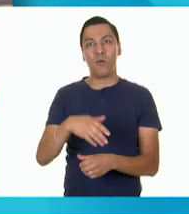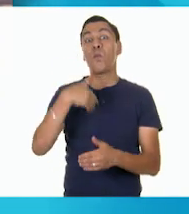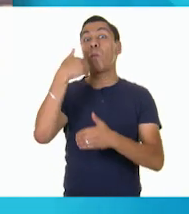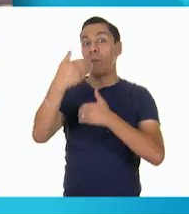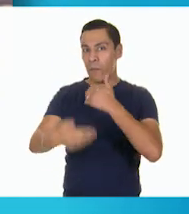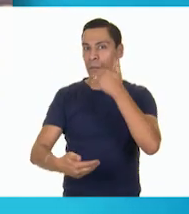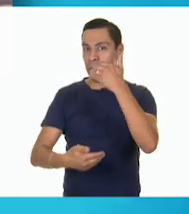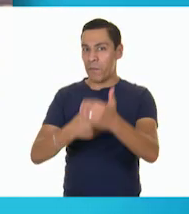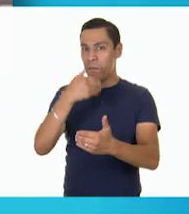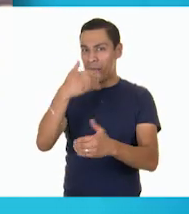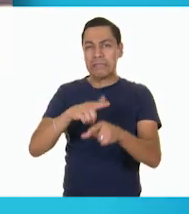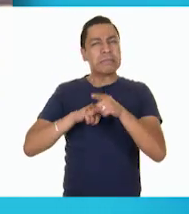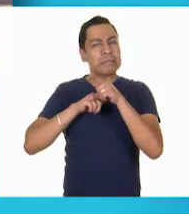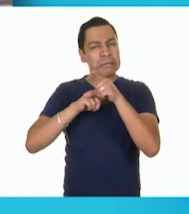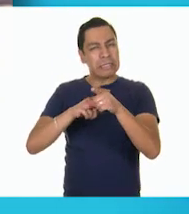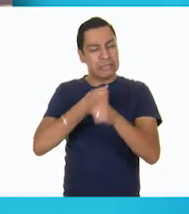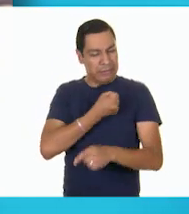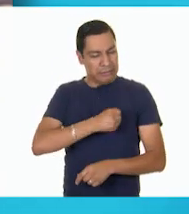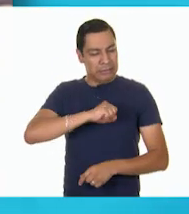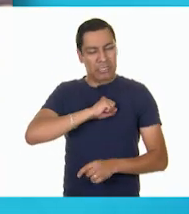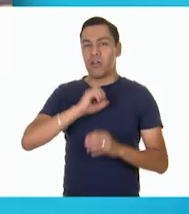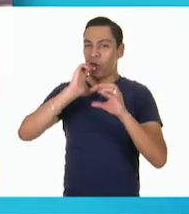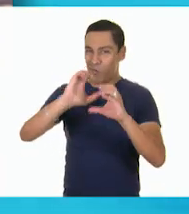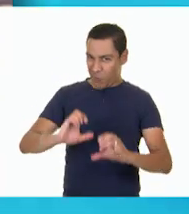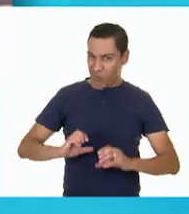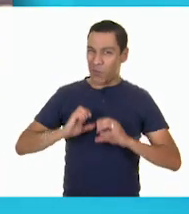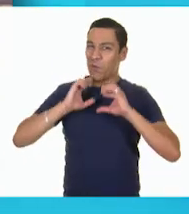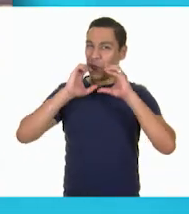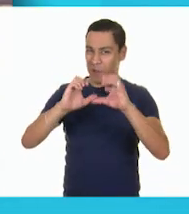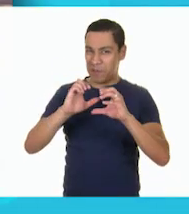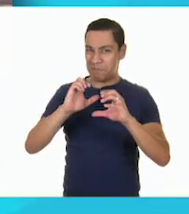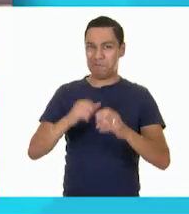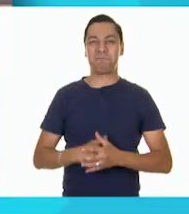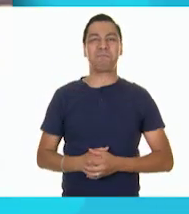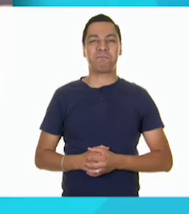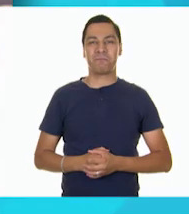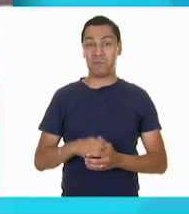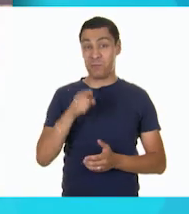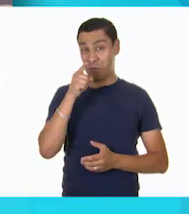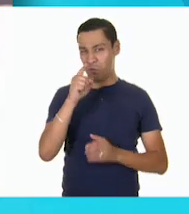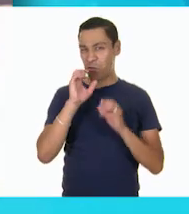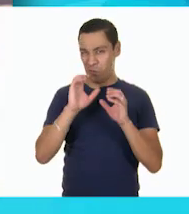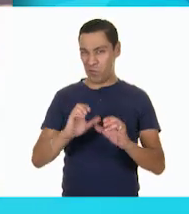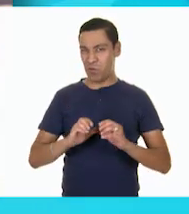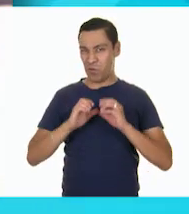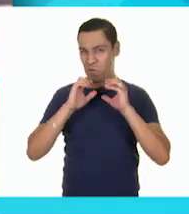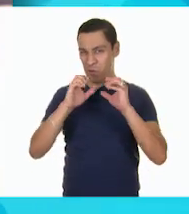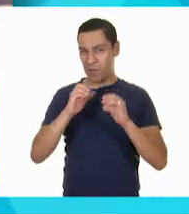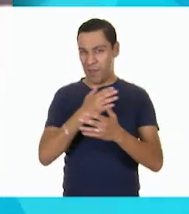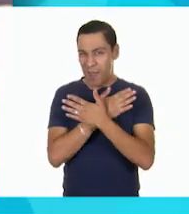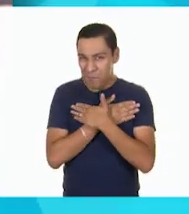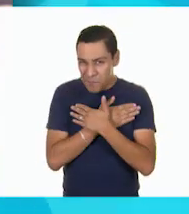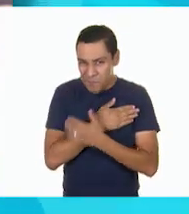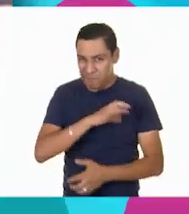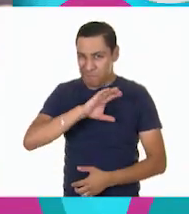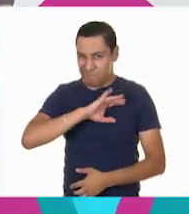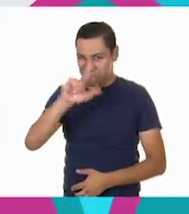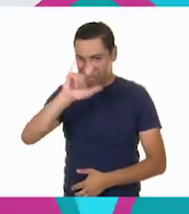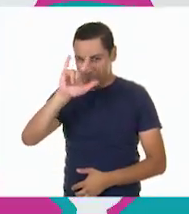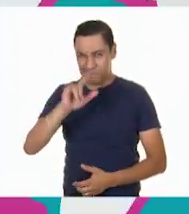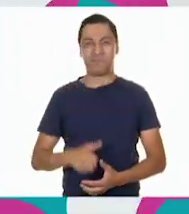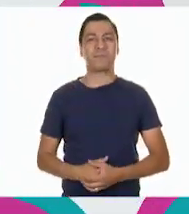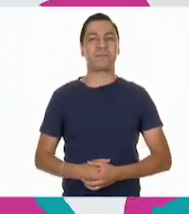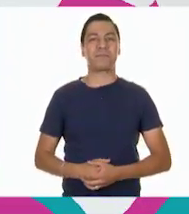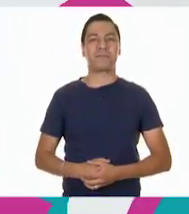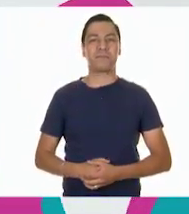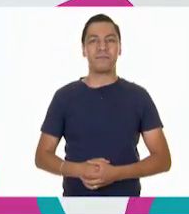posteriormente puedas seguir jugando y aprovechar al máximo los beneficios del juego. Cuídate mucho. Te envío un afectuoso saludo. Nos vemos la próxima.